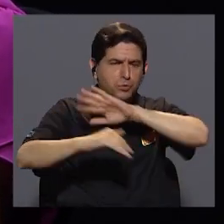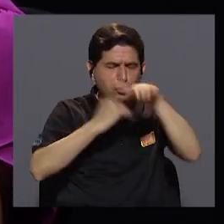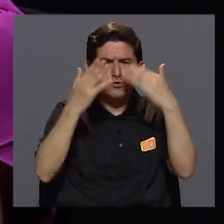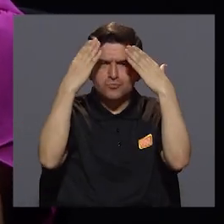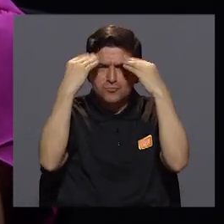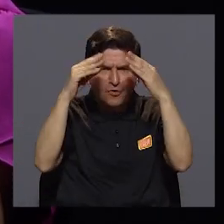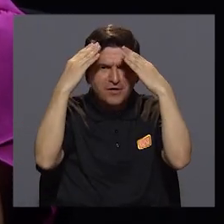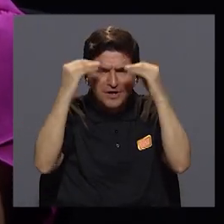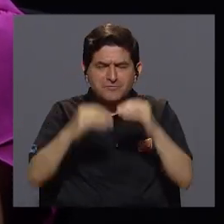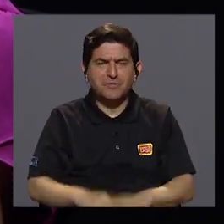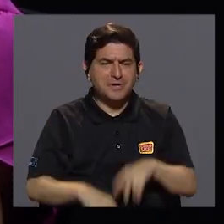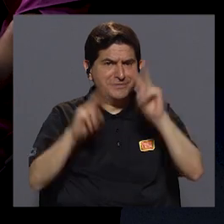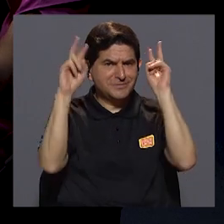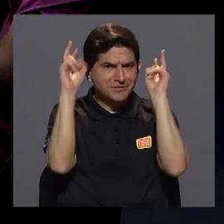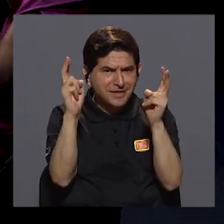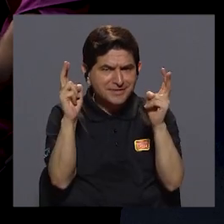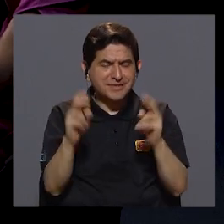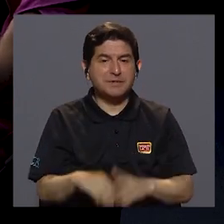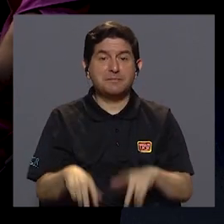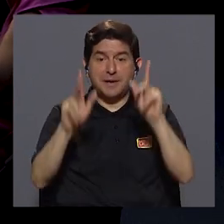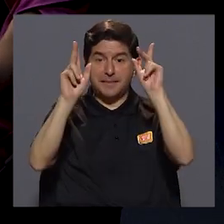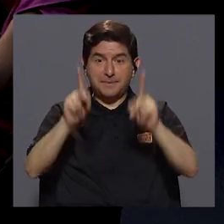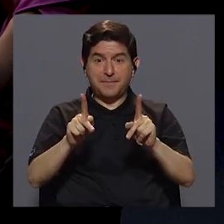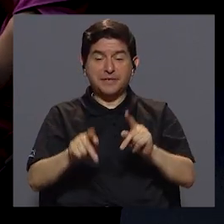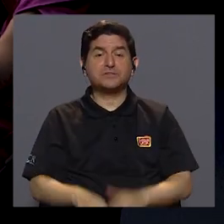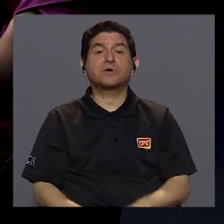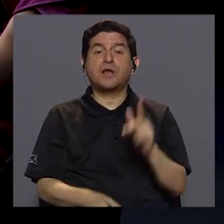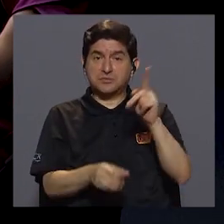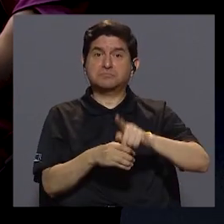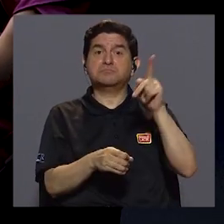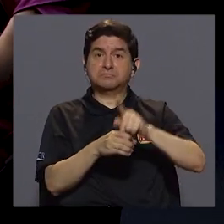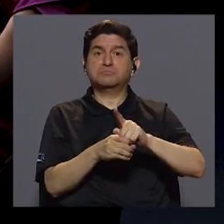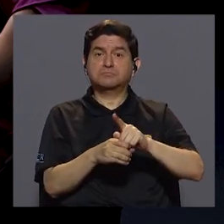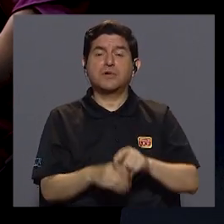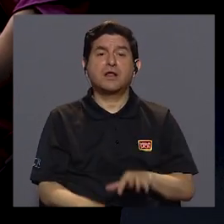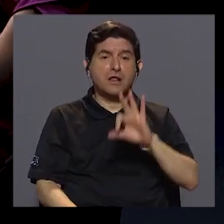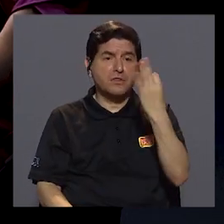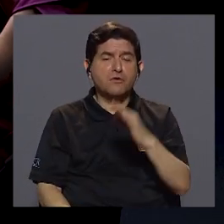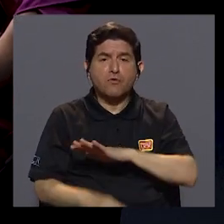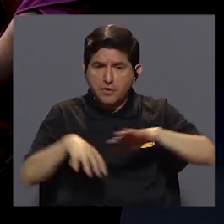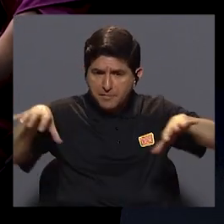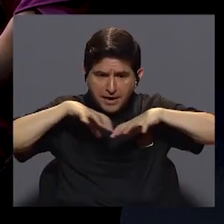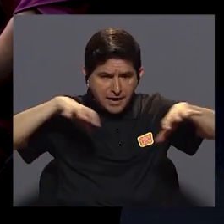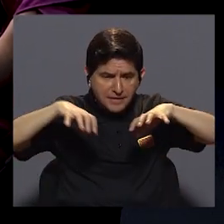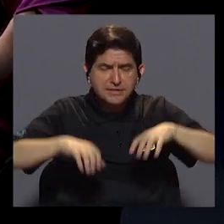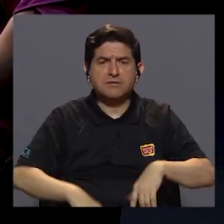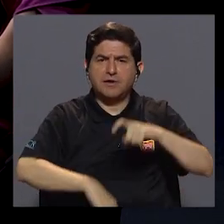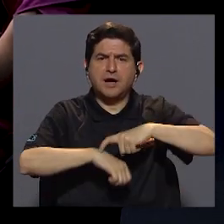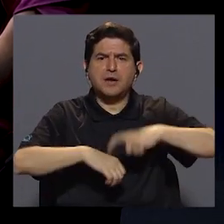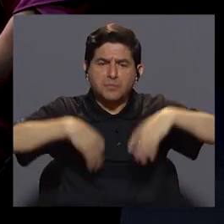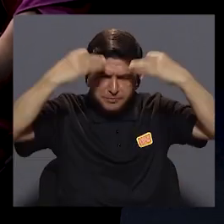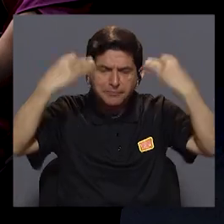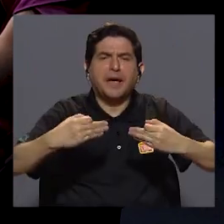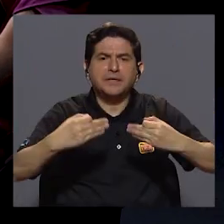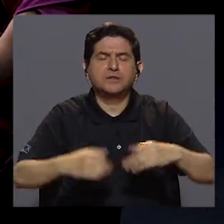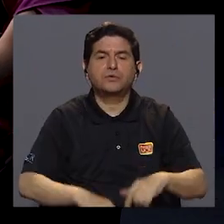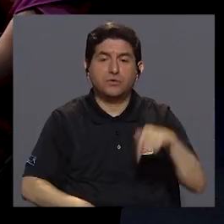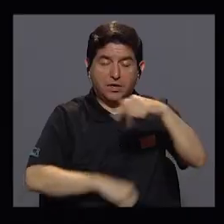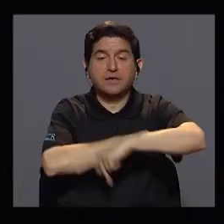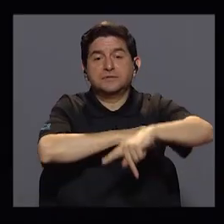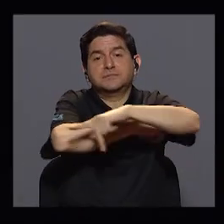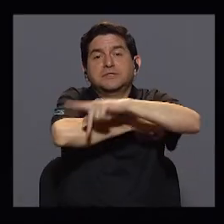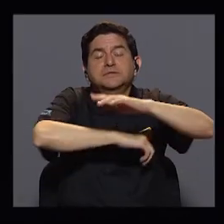información en esta temática para que el ciudadano pueda involucrarse y participar de forma más activa en la toma de estas decisiones país.